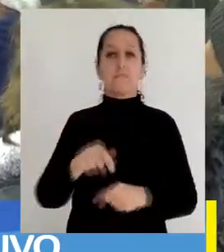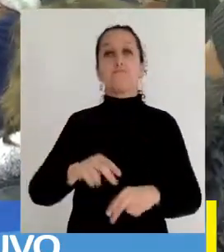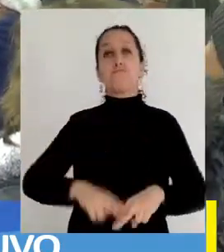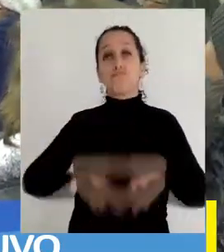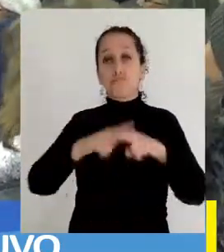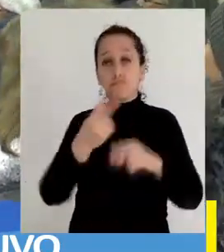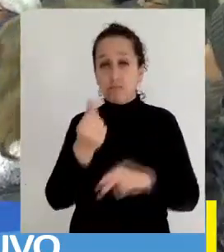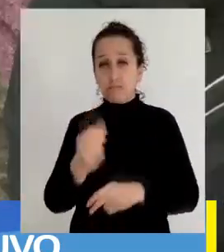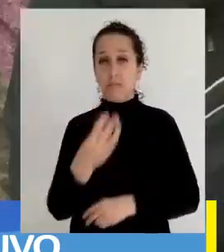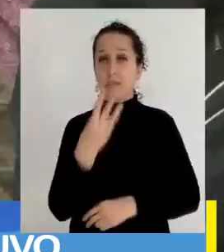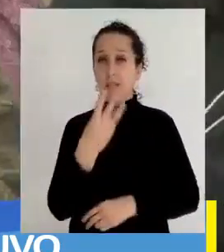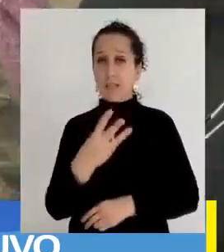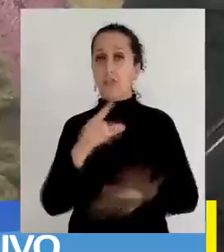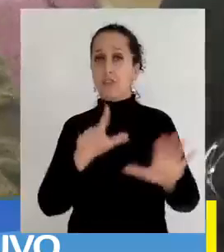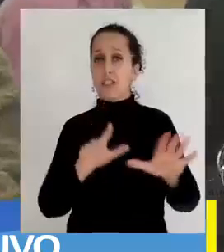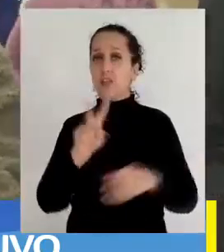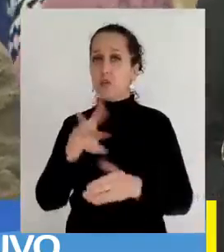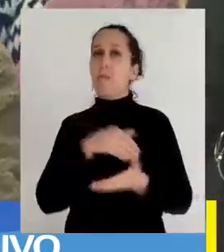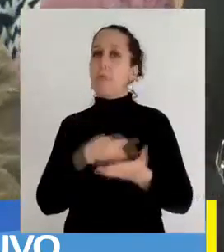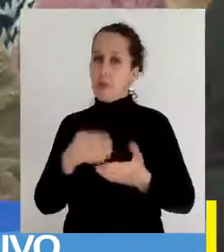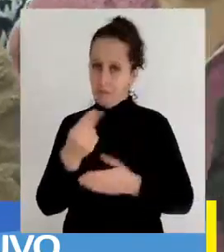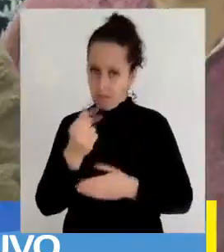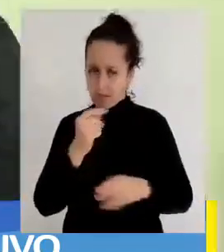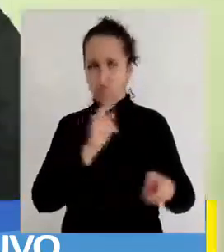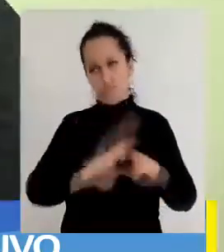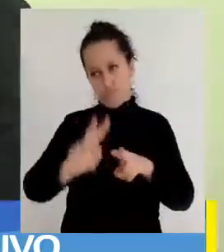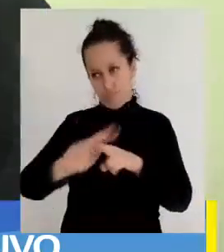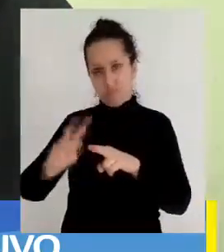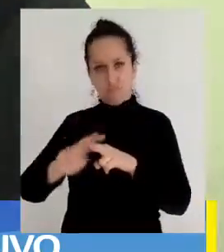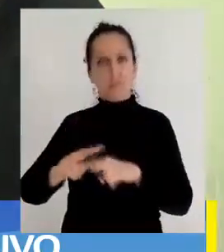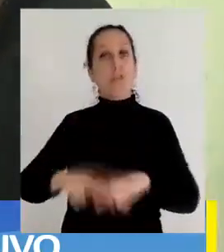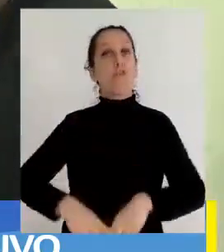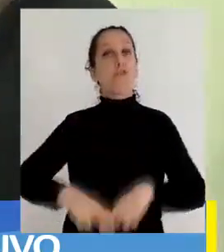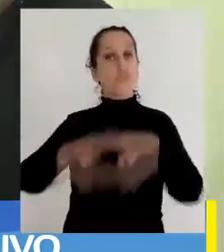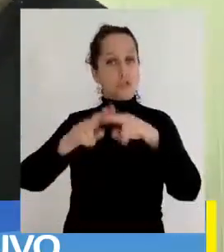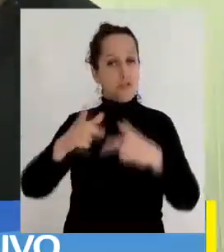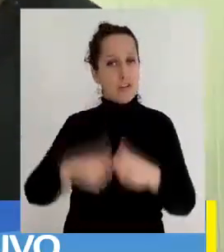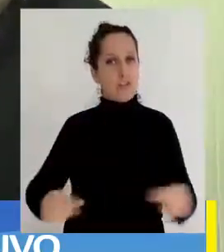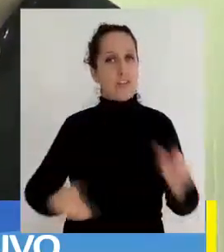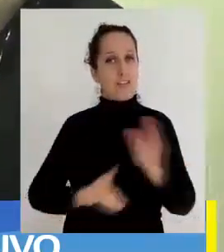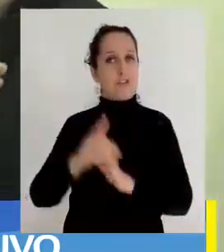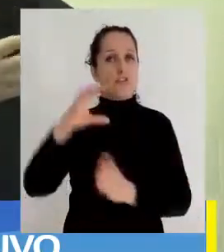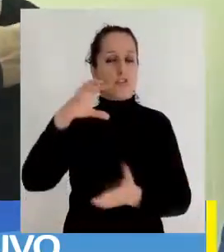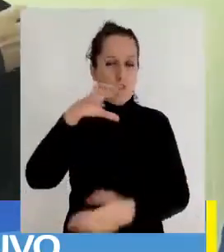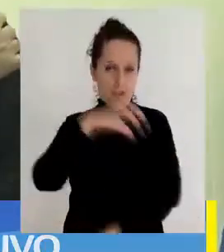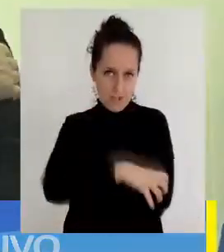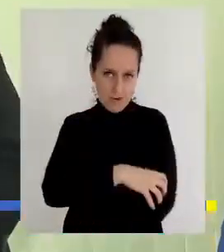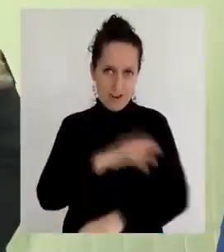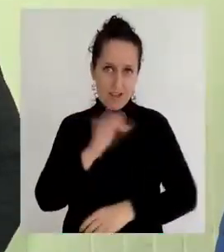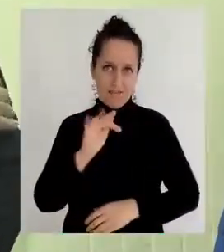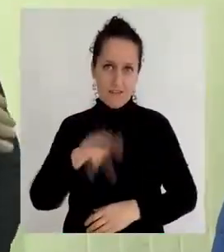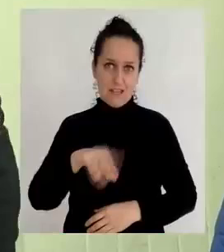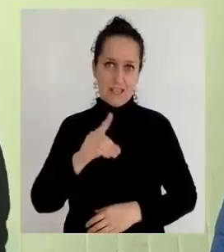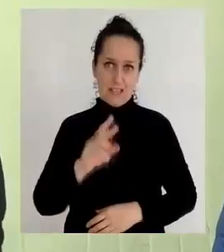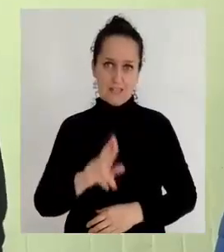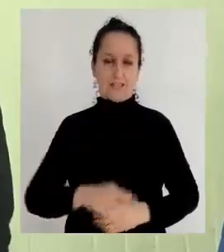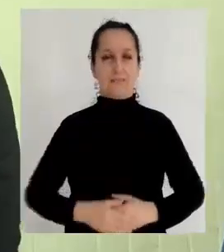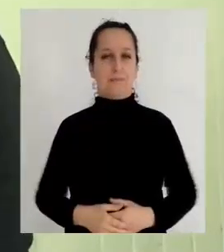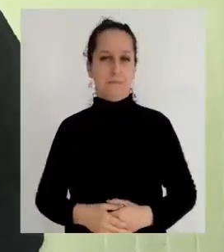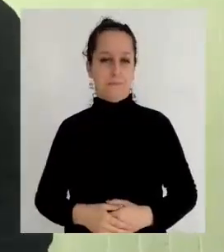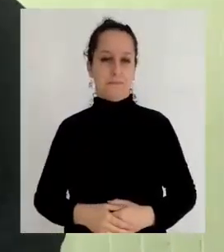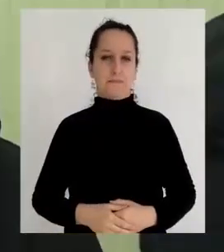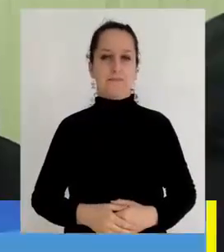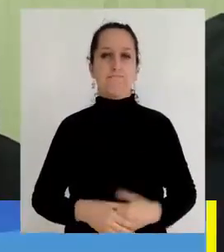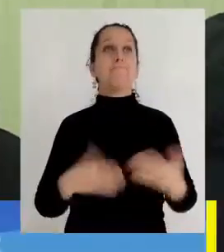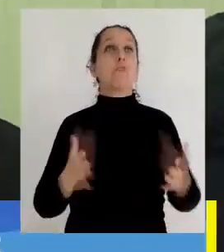con una inversión superior a los 372 millones de pesos del Fondo Nacional de Desarrollo Regional. Por todo nuestro